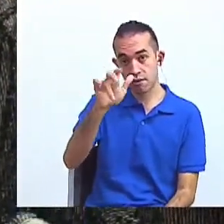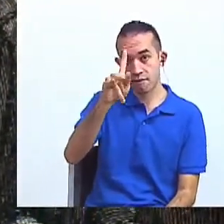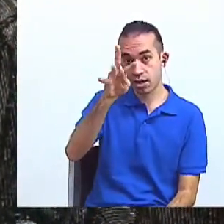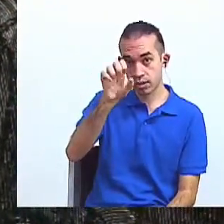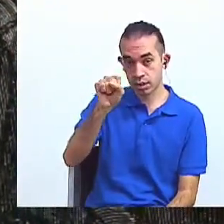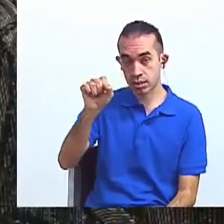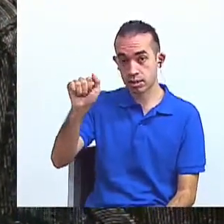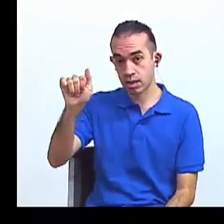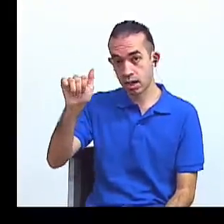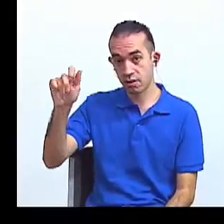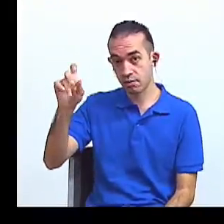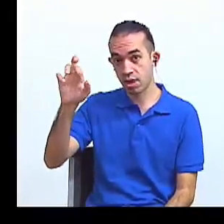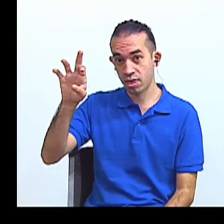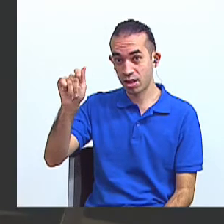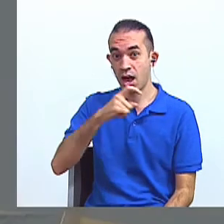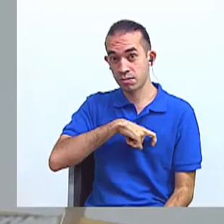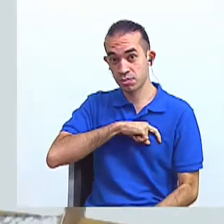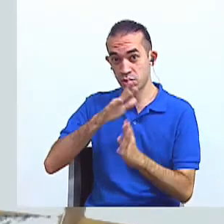de la misma.